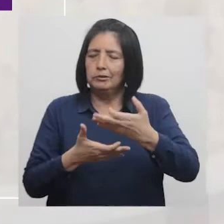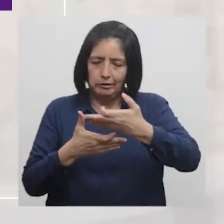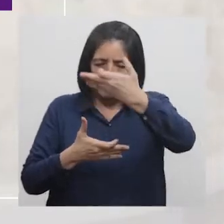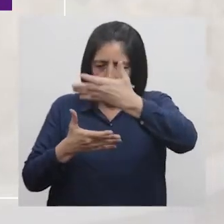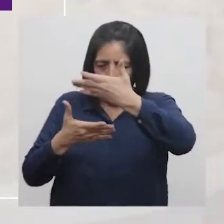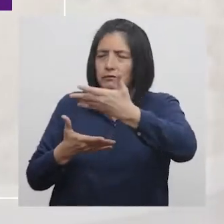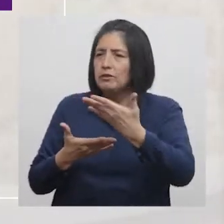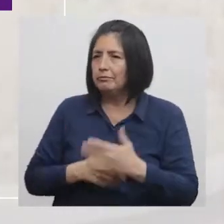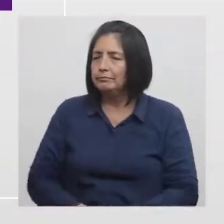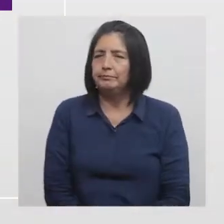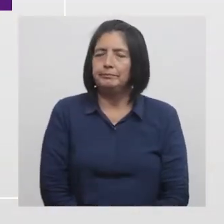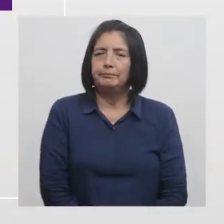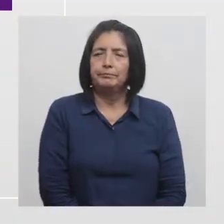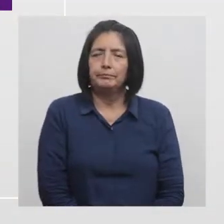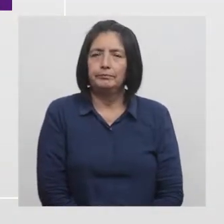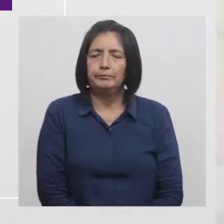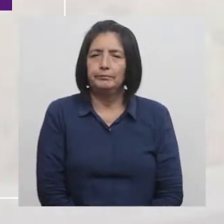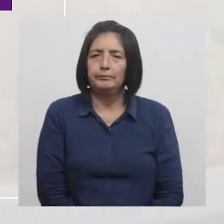ficha de homologación